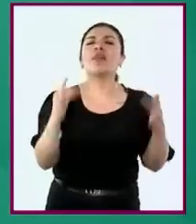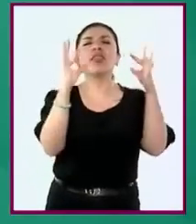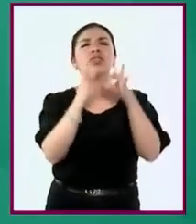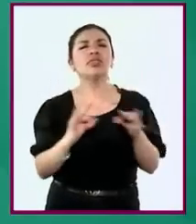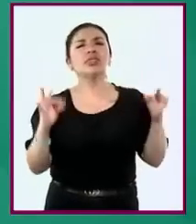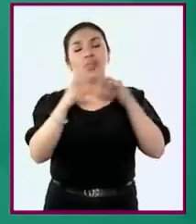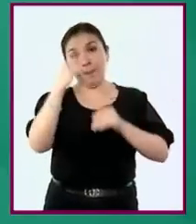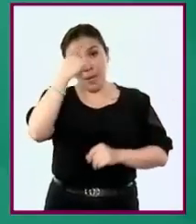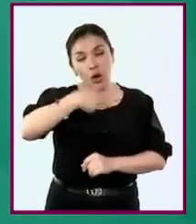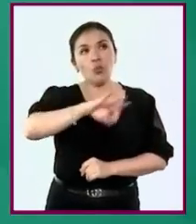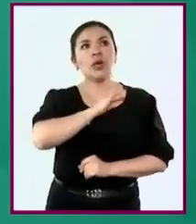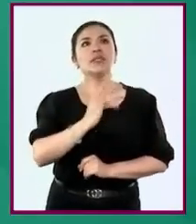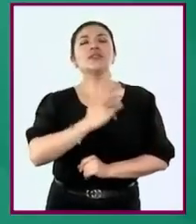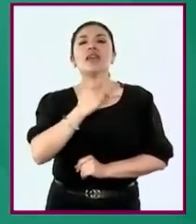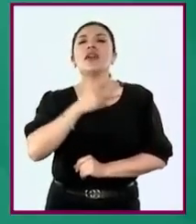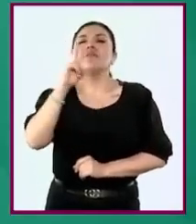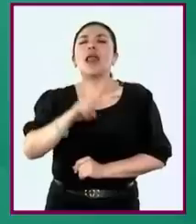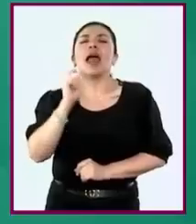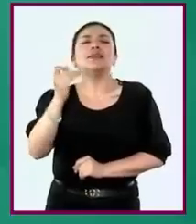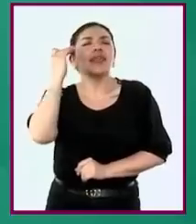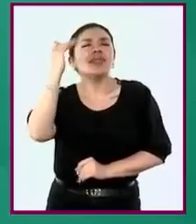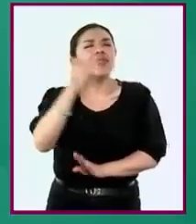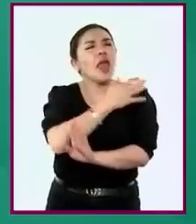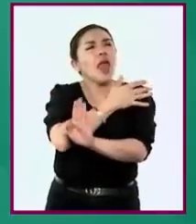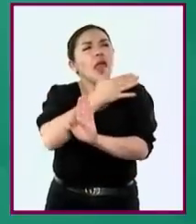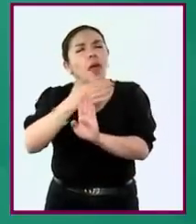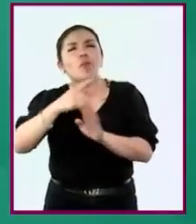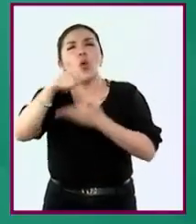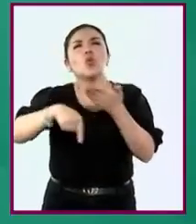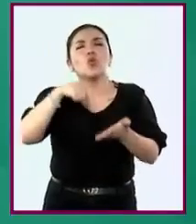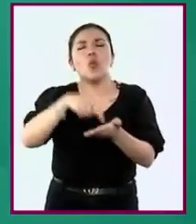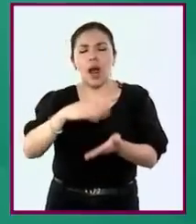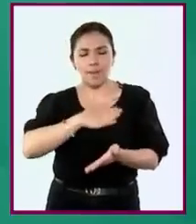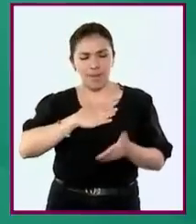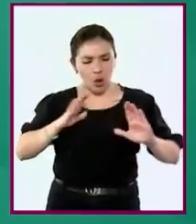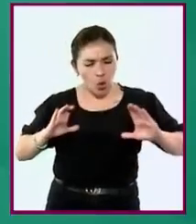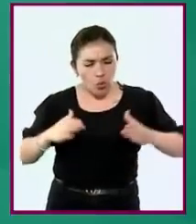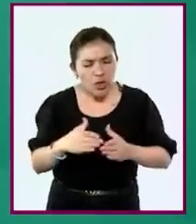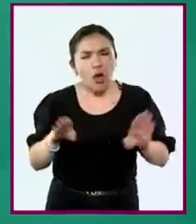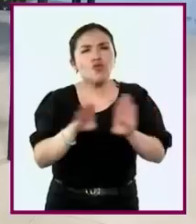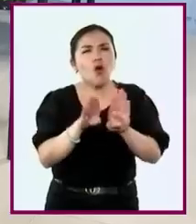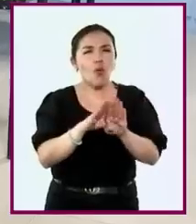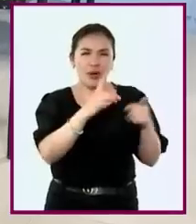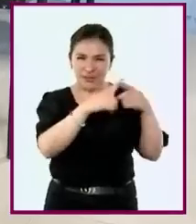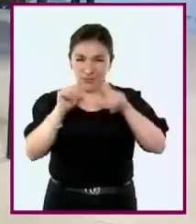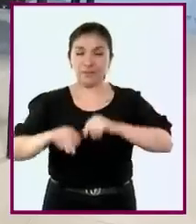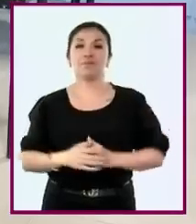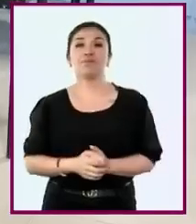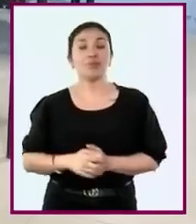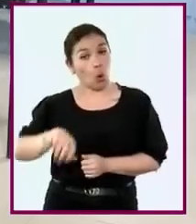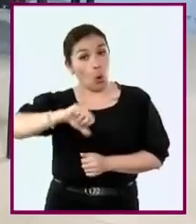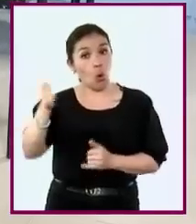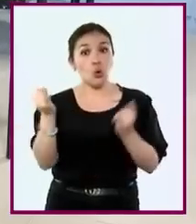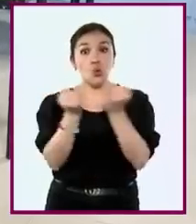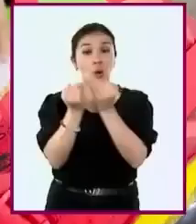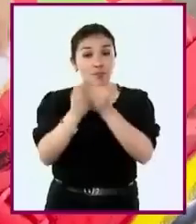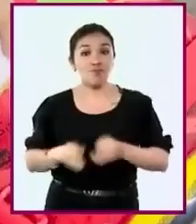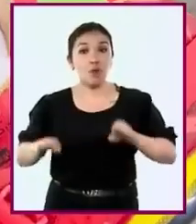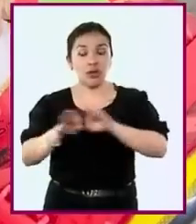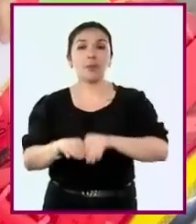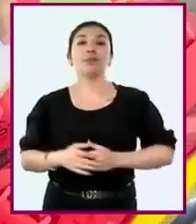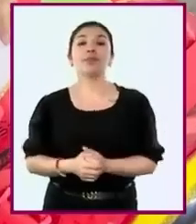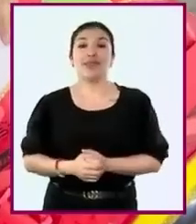que les permitan construir una noción temporal y espacial de su comunidad. Otro aspecto relevante